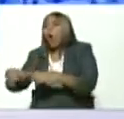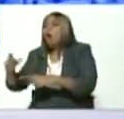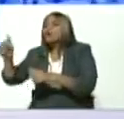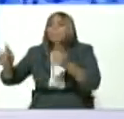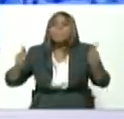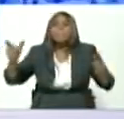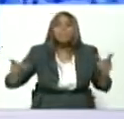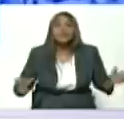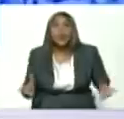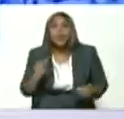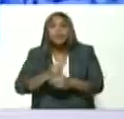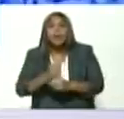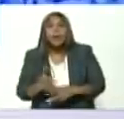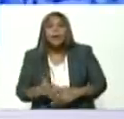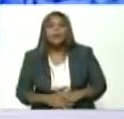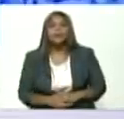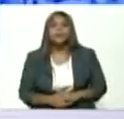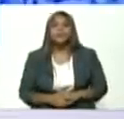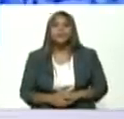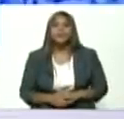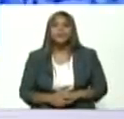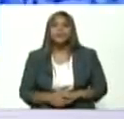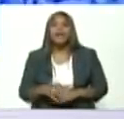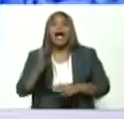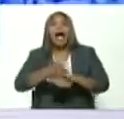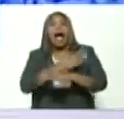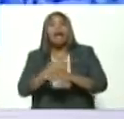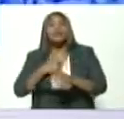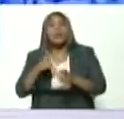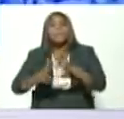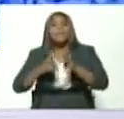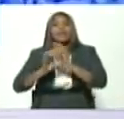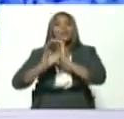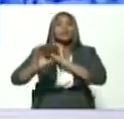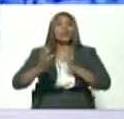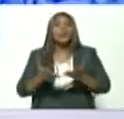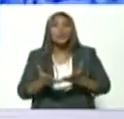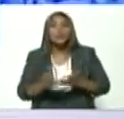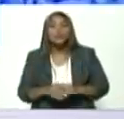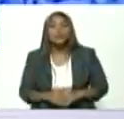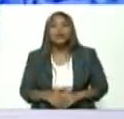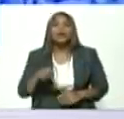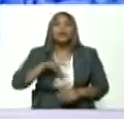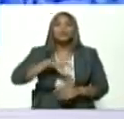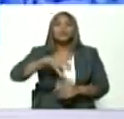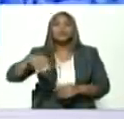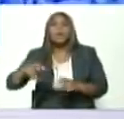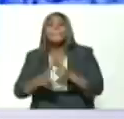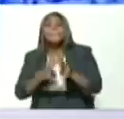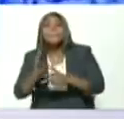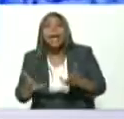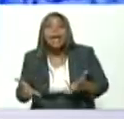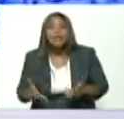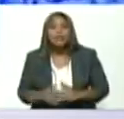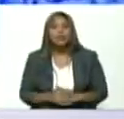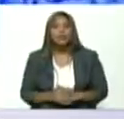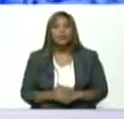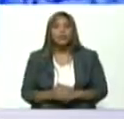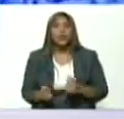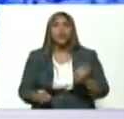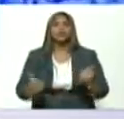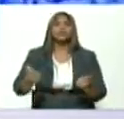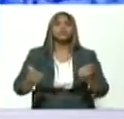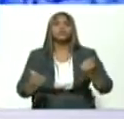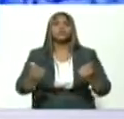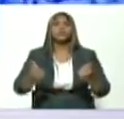de trabajo de las rutas de metrobús de las estaciones del metro de los conductores de